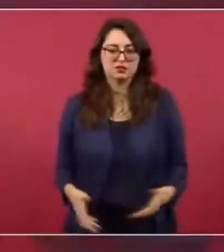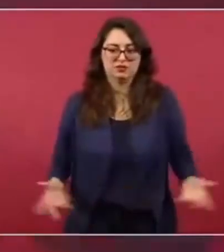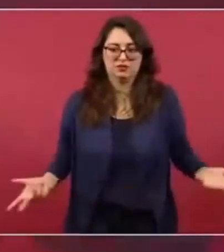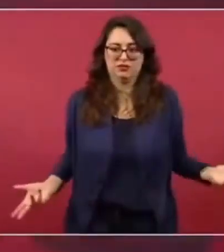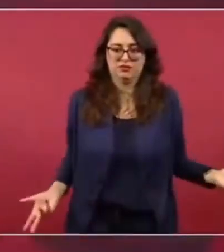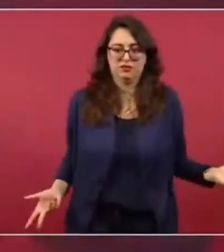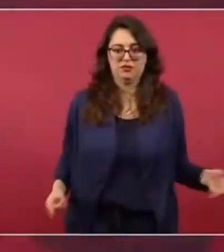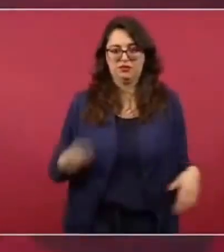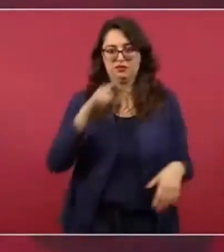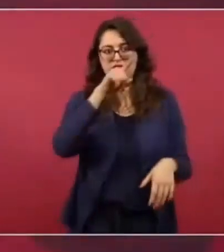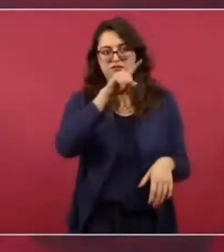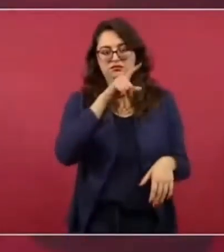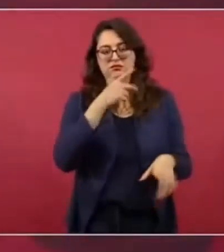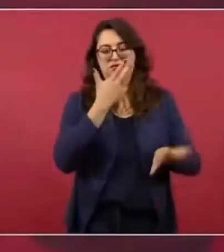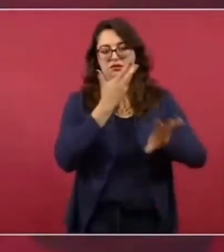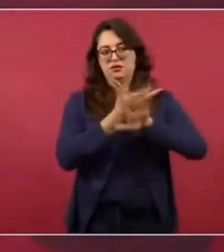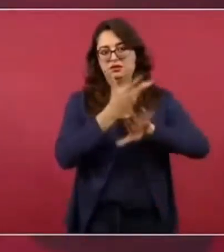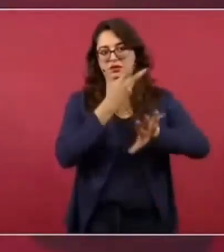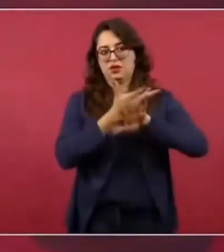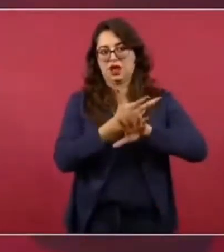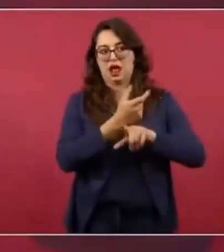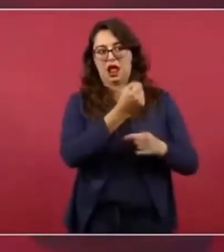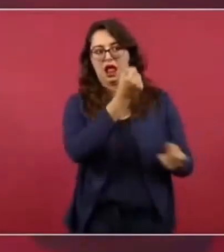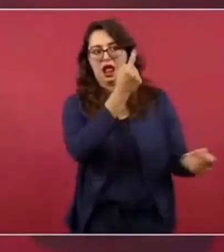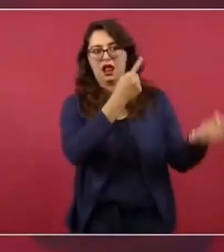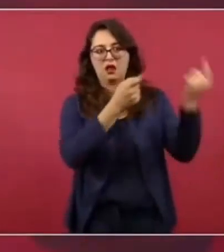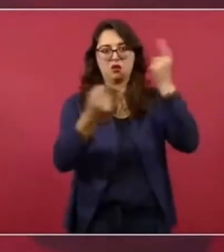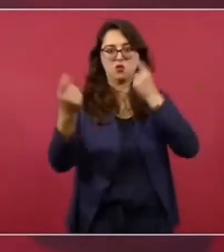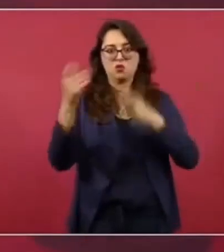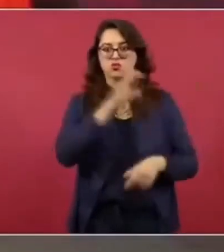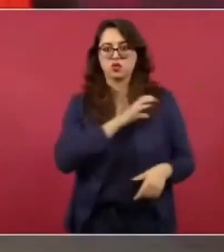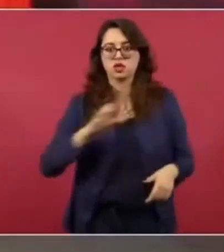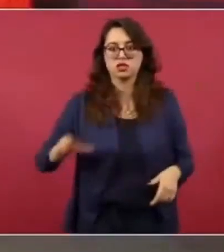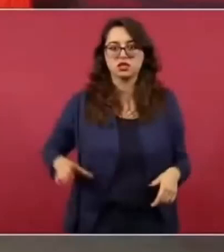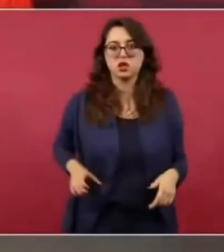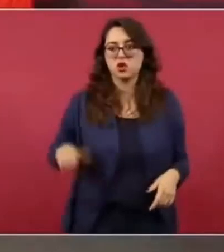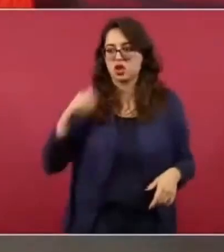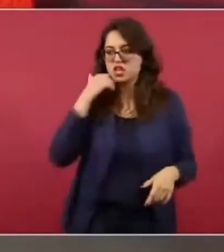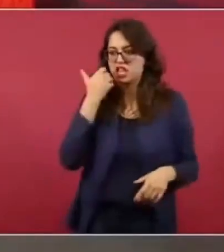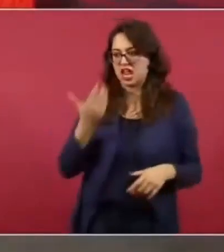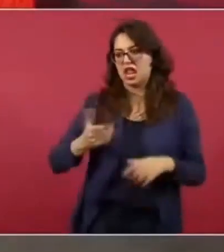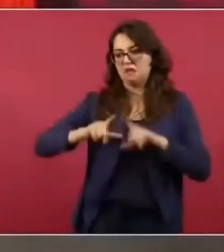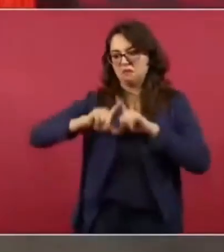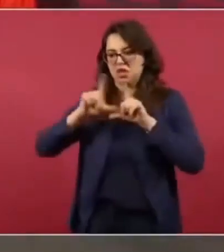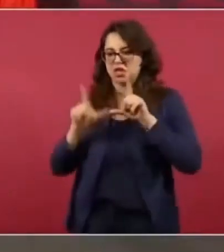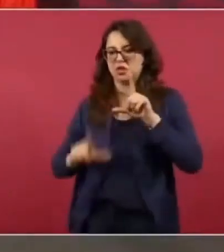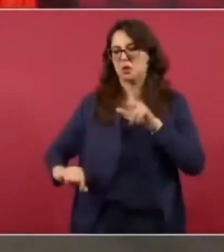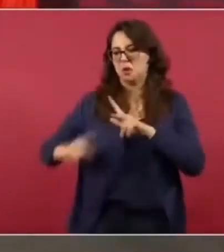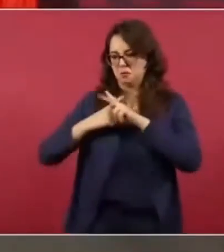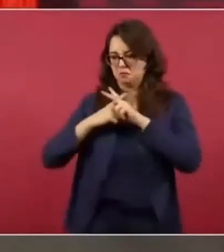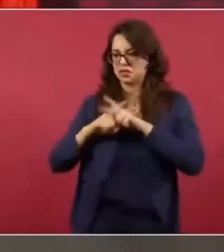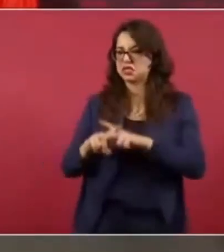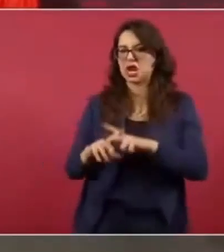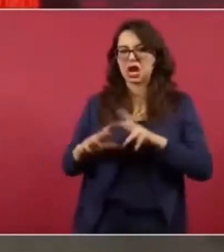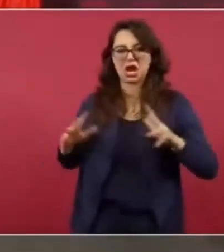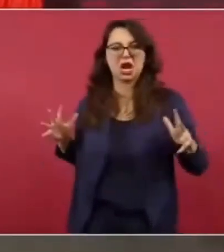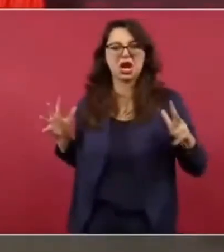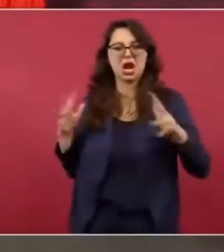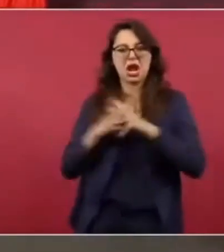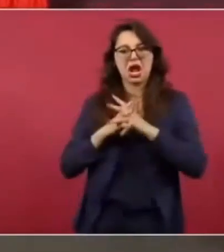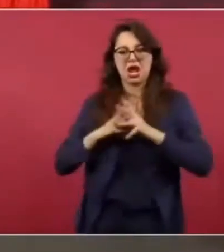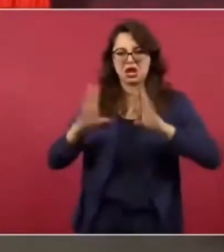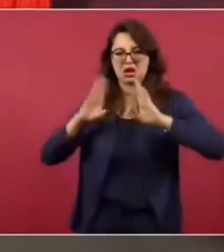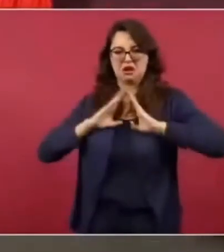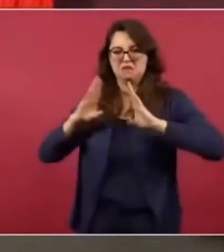guerra o plantean invadirnos y que entre el